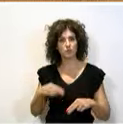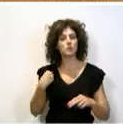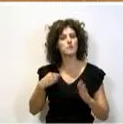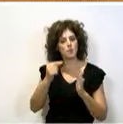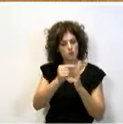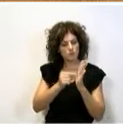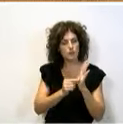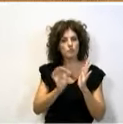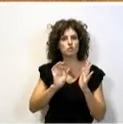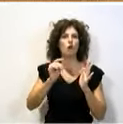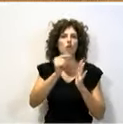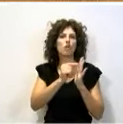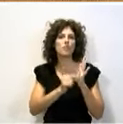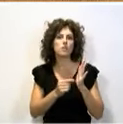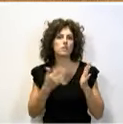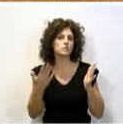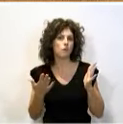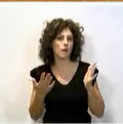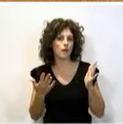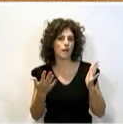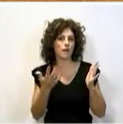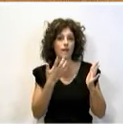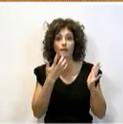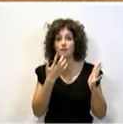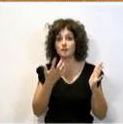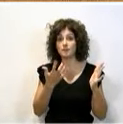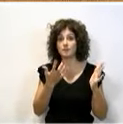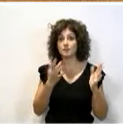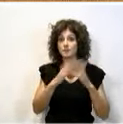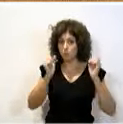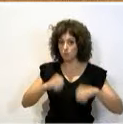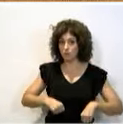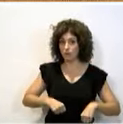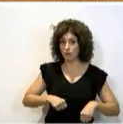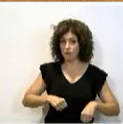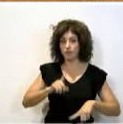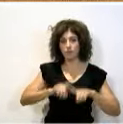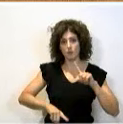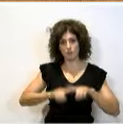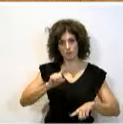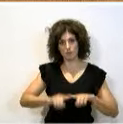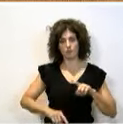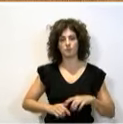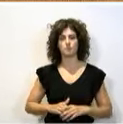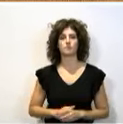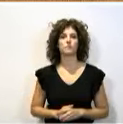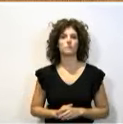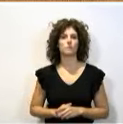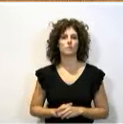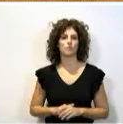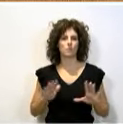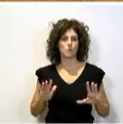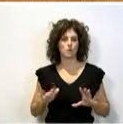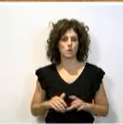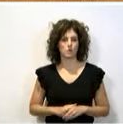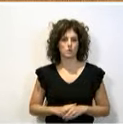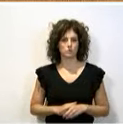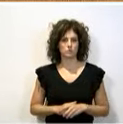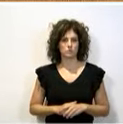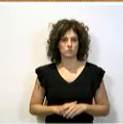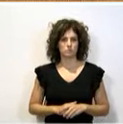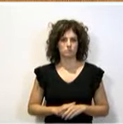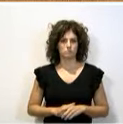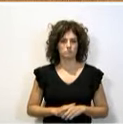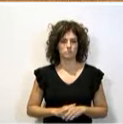condiciones de esa amnistía si es que se aprueba. Pero es que ¿por qué